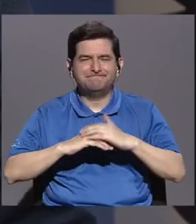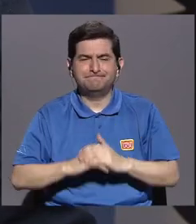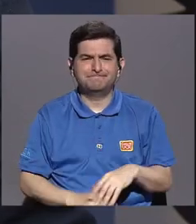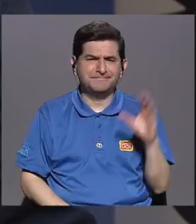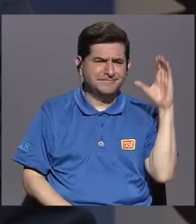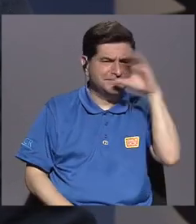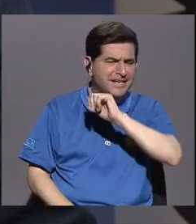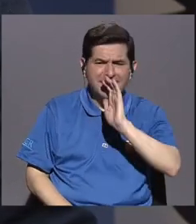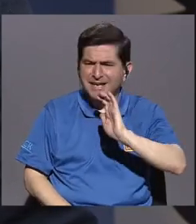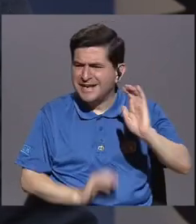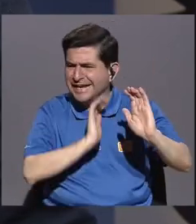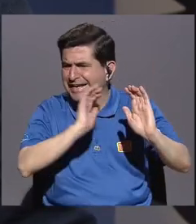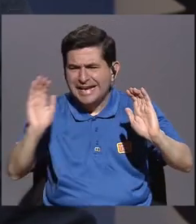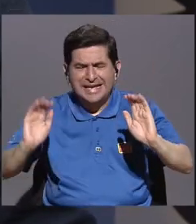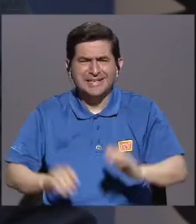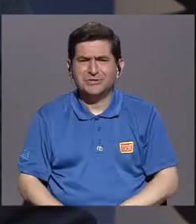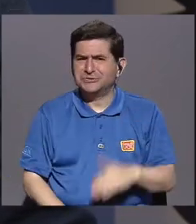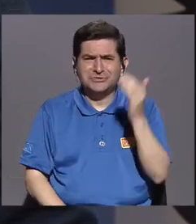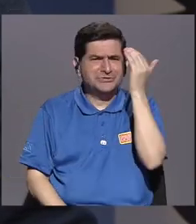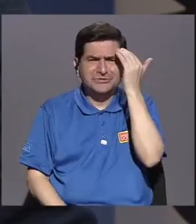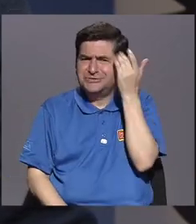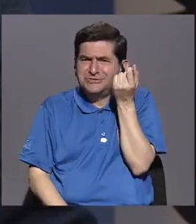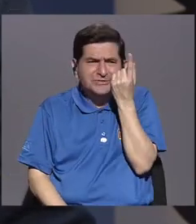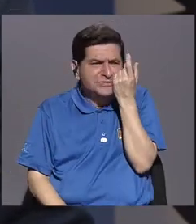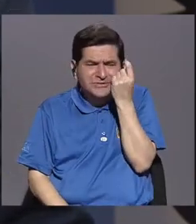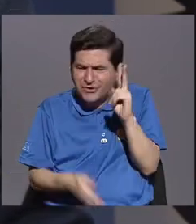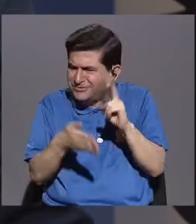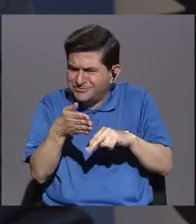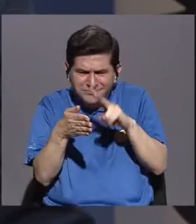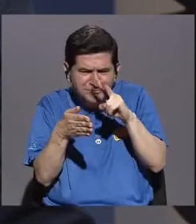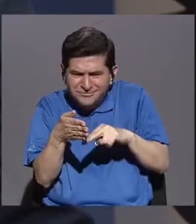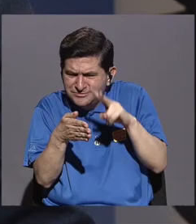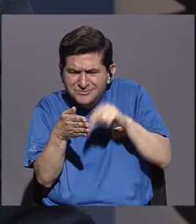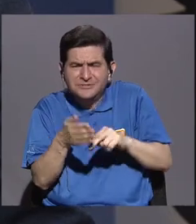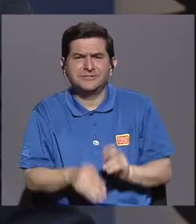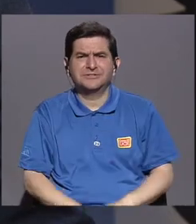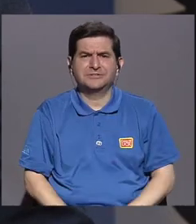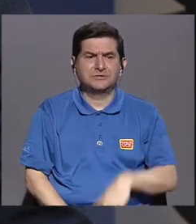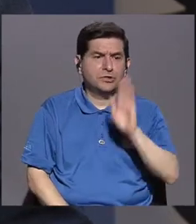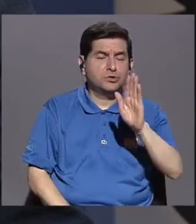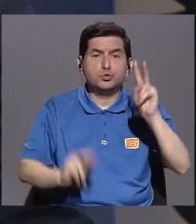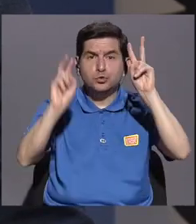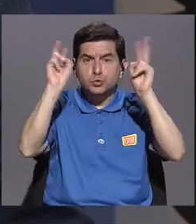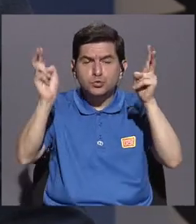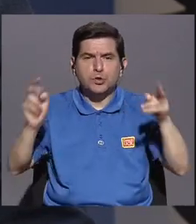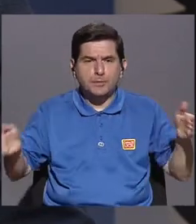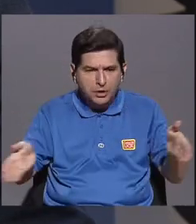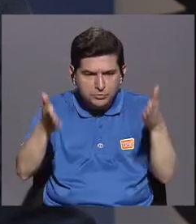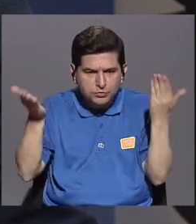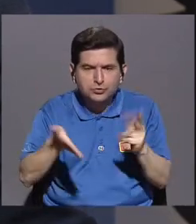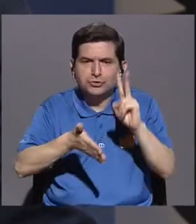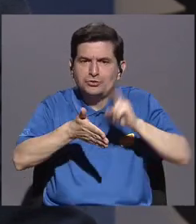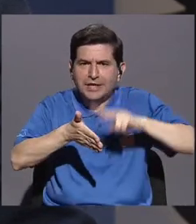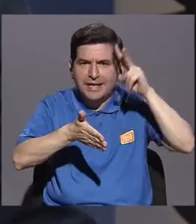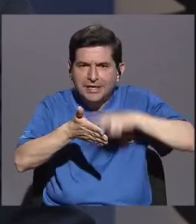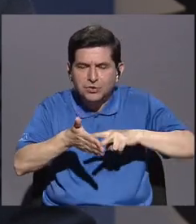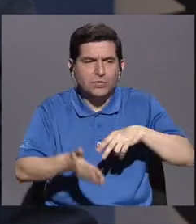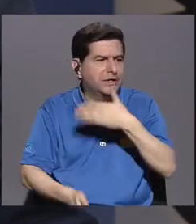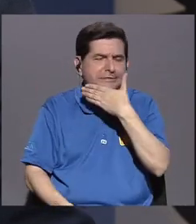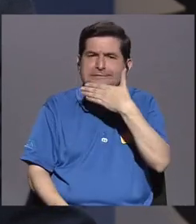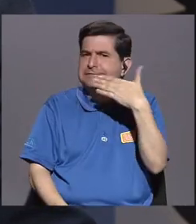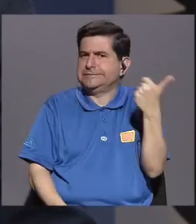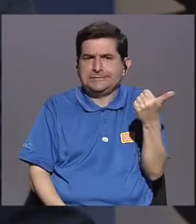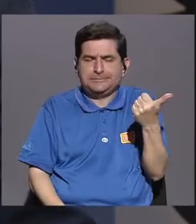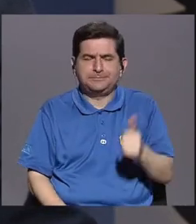verde que los niños no sepan, no comprendan lo que leen, que sus temas de motivación para lectura no sean los mejores,